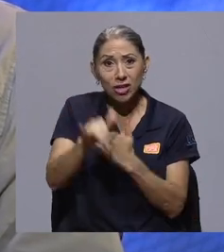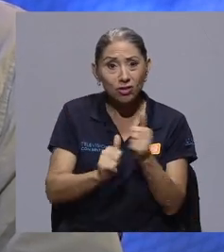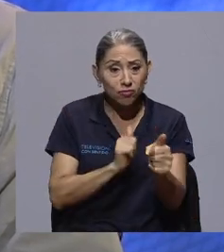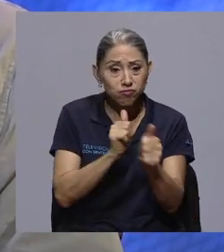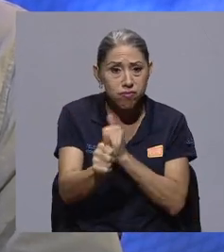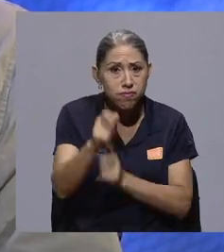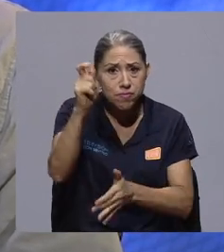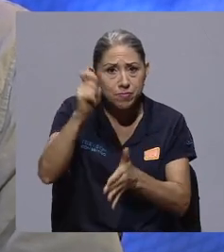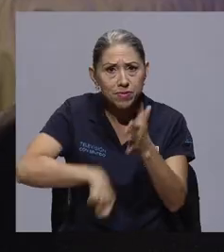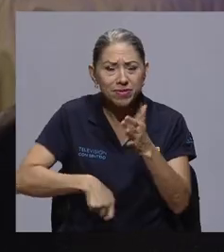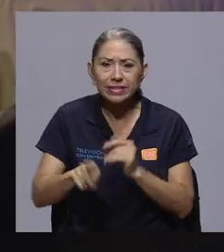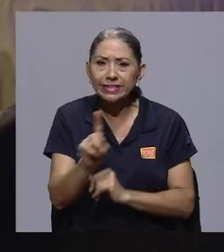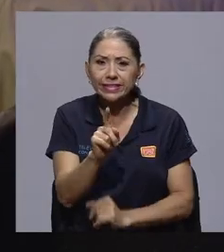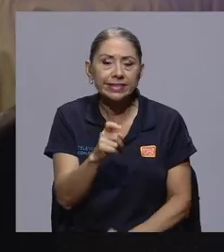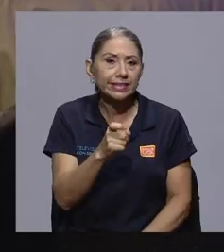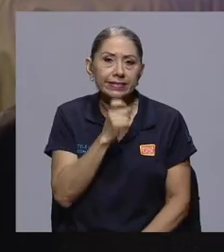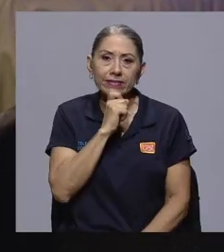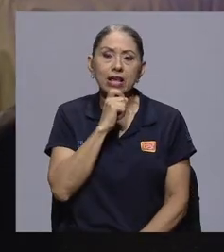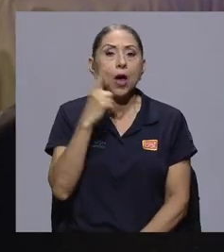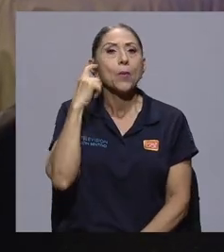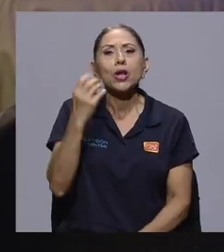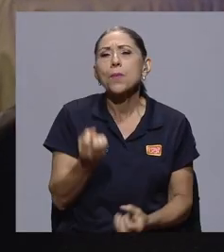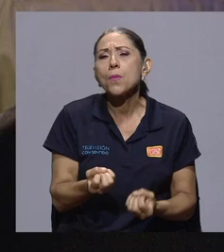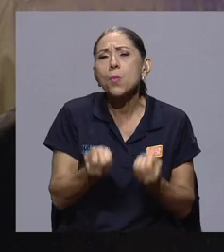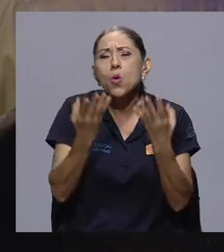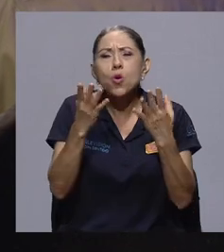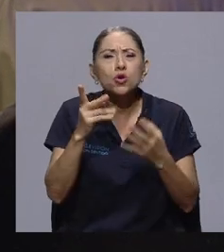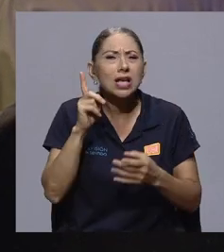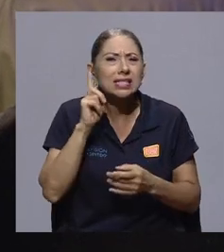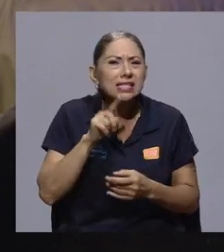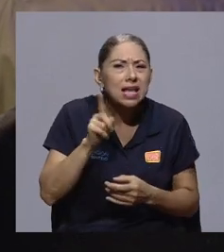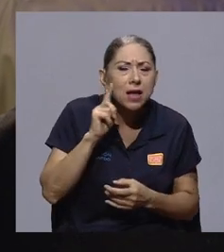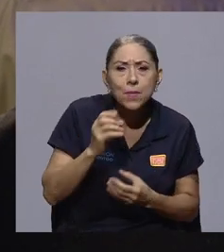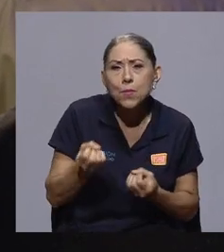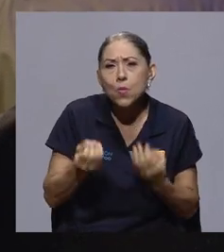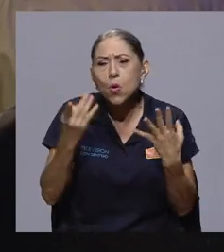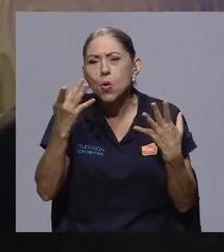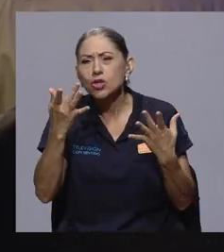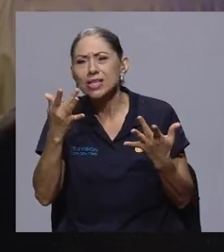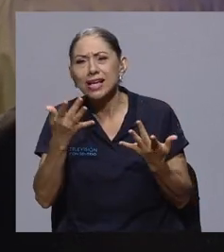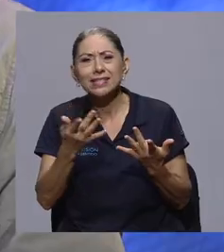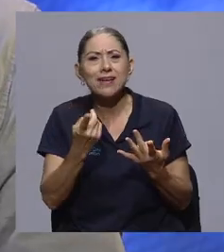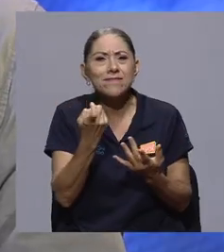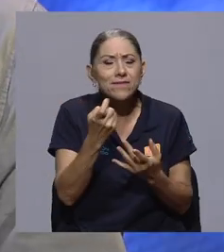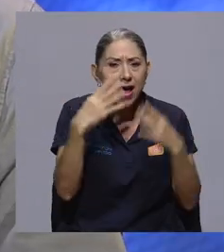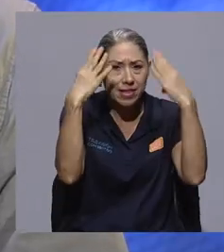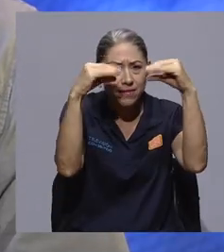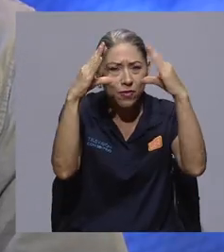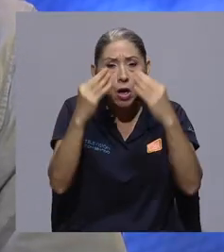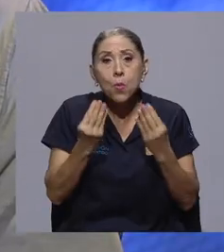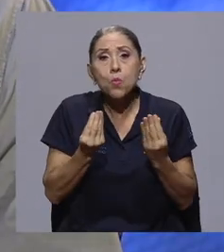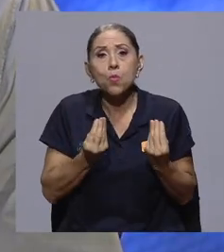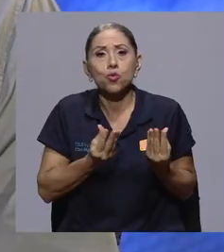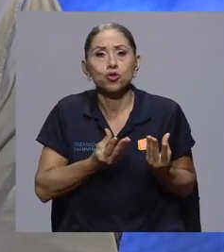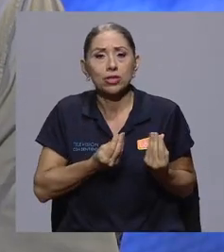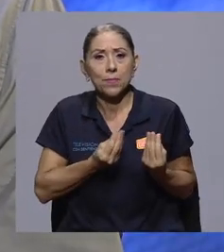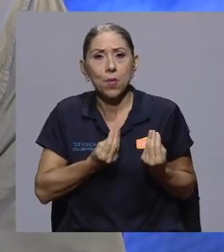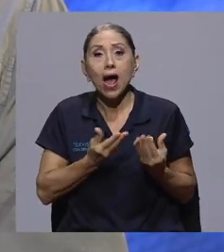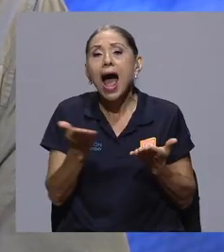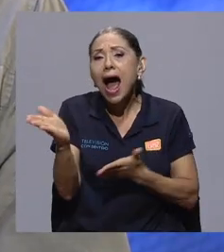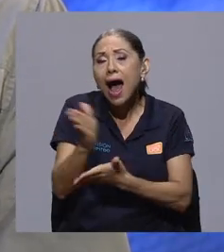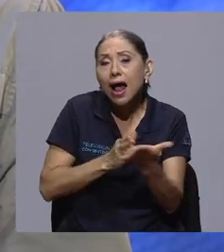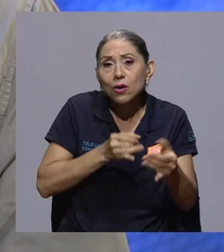de estos proyectos porque todavía hay mucho tabú, hay mucho estigma, hay mucha desinformación y hay mucho temor. Y hay